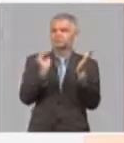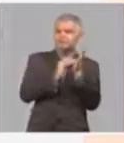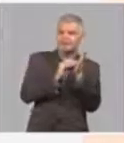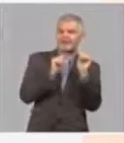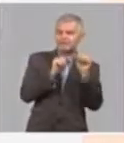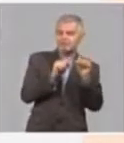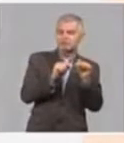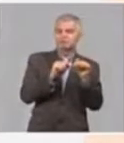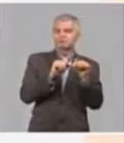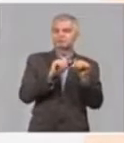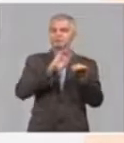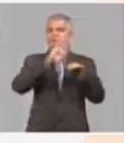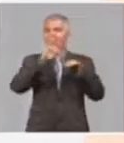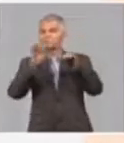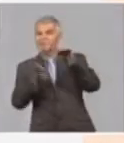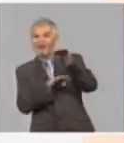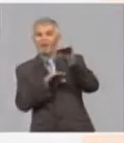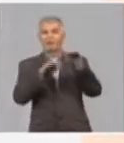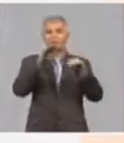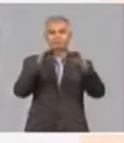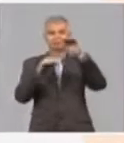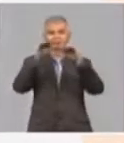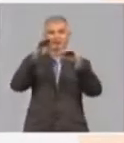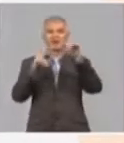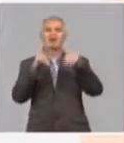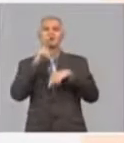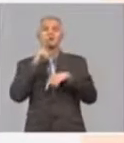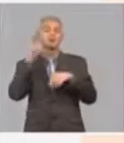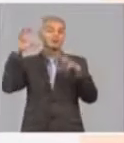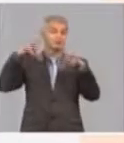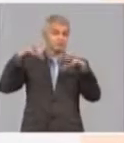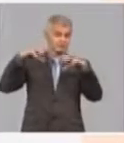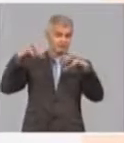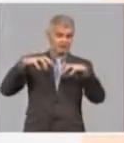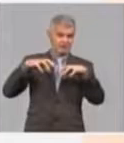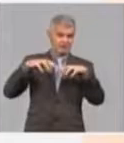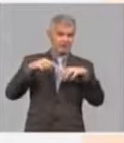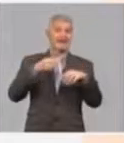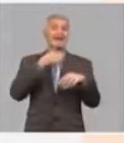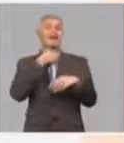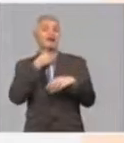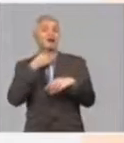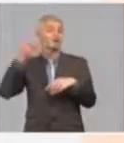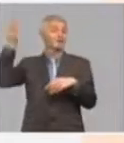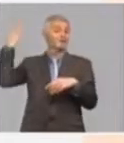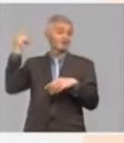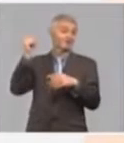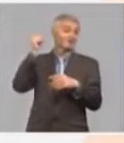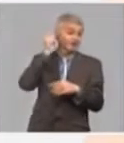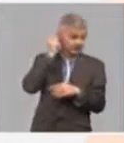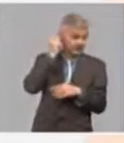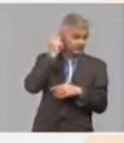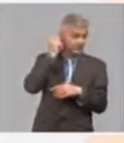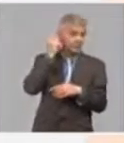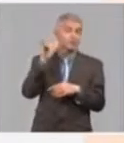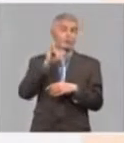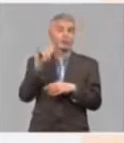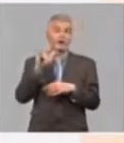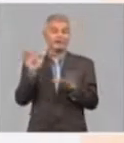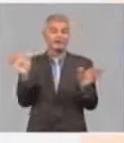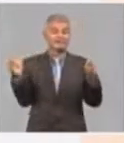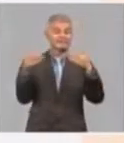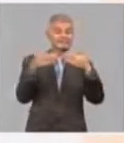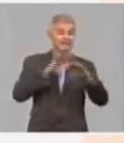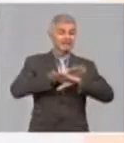bajos acumulados también reportados en enero y febrero trajeron como consecuencia que al cierre del trimestre enero-marzo del año